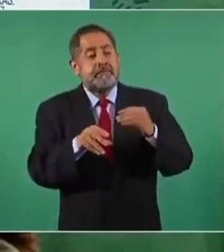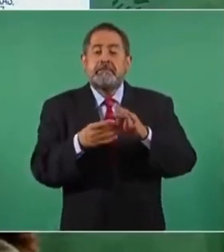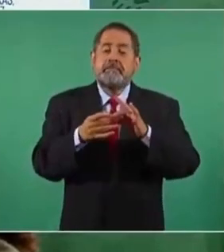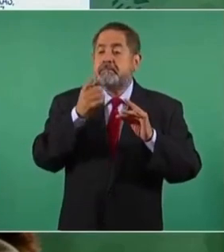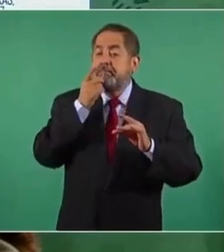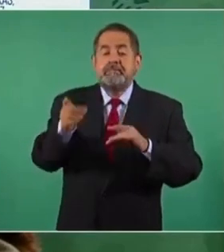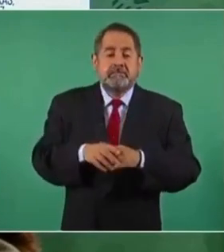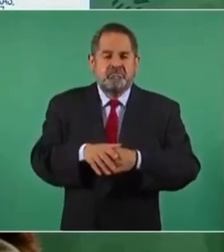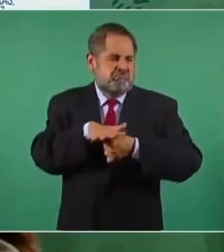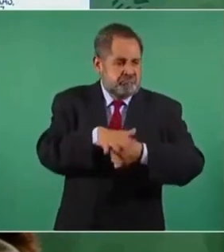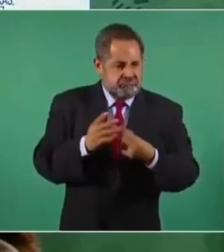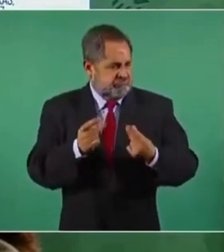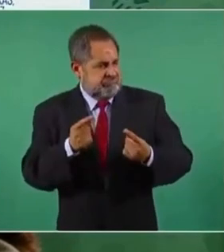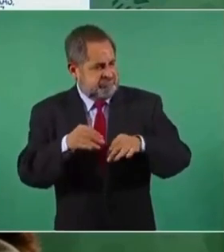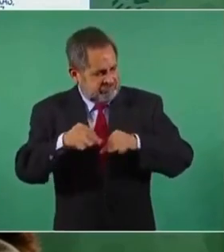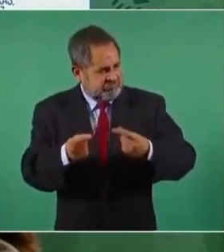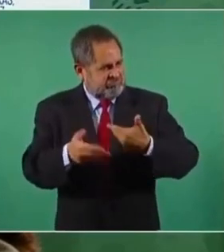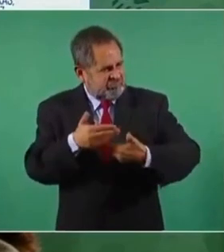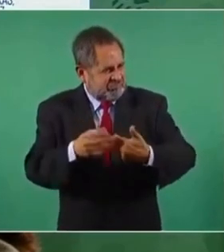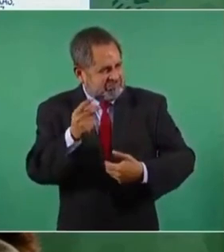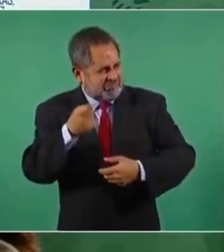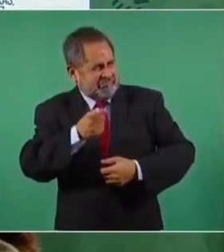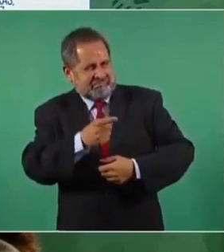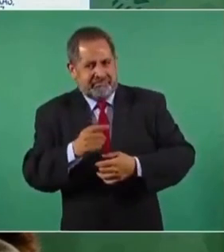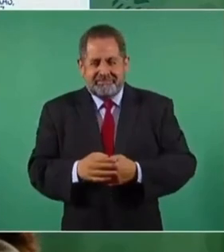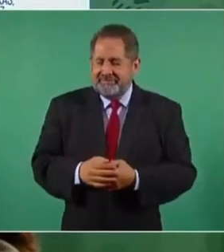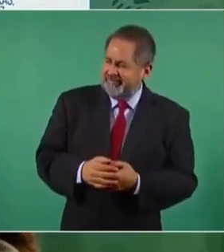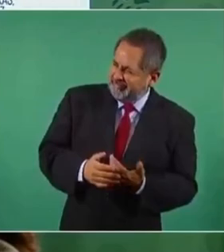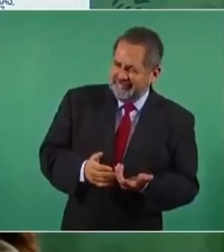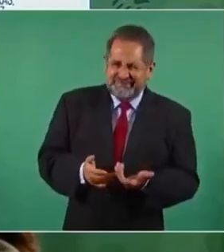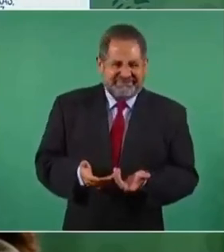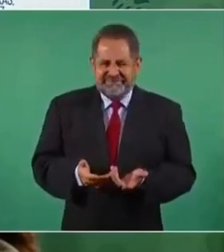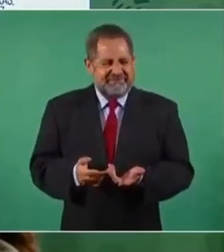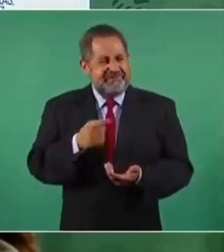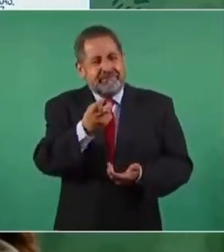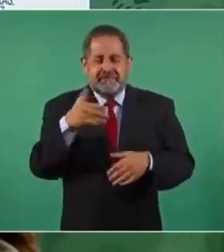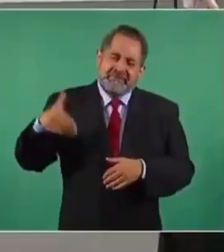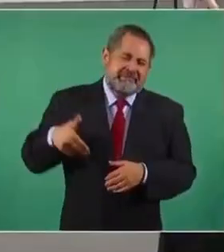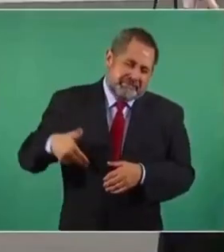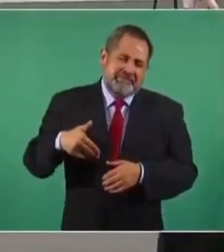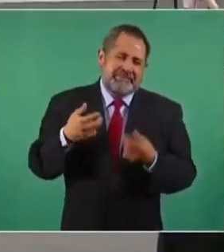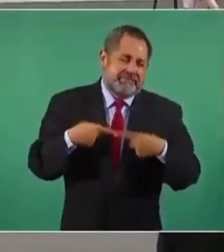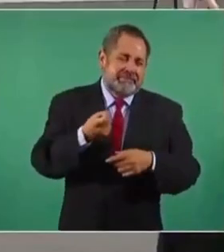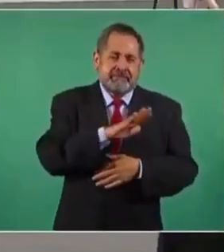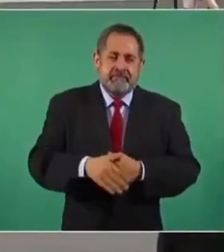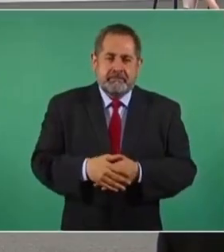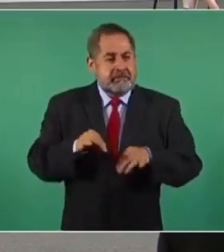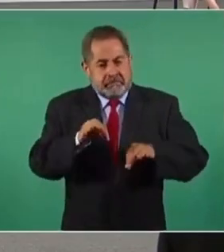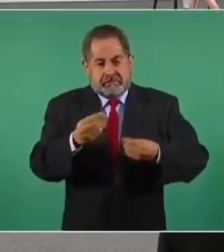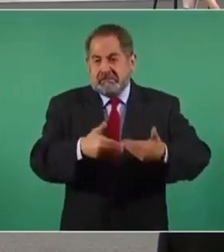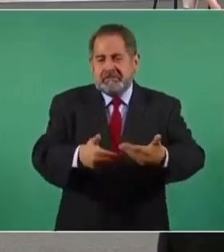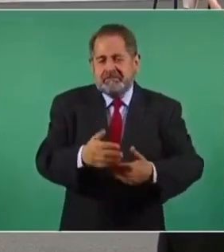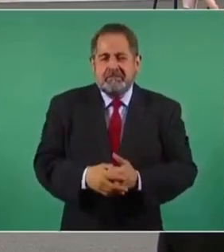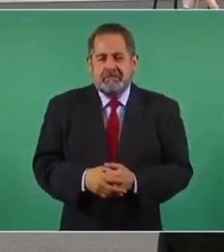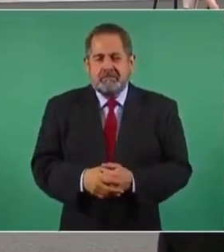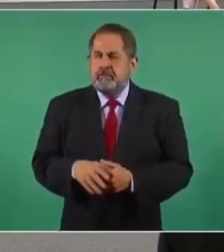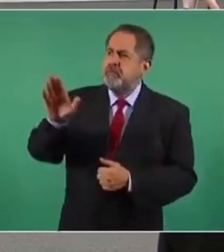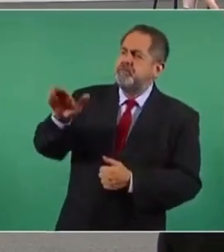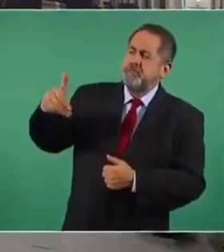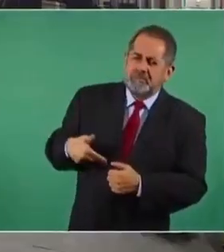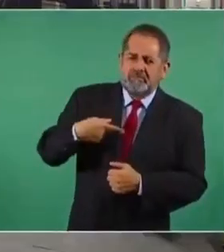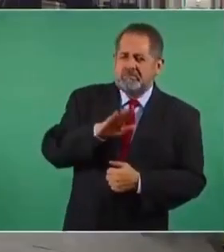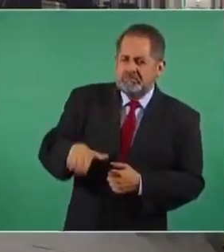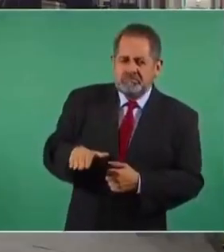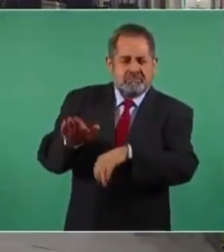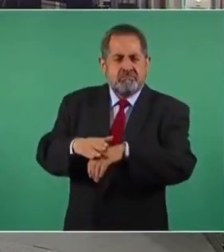presiones en el tiempo de construcción, lo que ha derivado en más accidentes y muertes. Porque se trabaja mucho. Esto de los accidentes y las